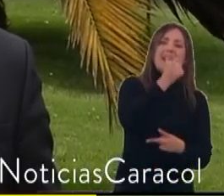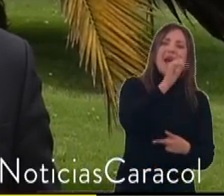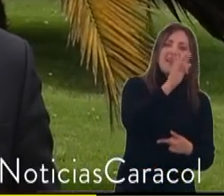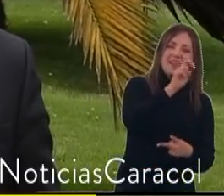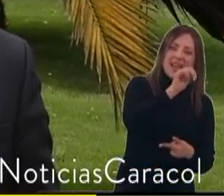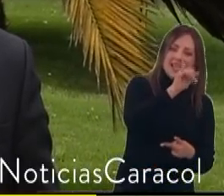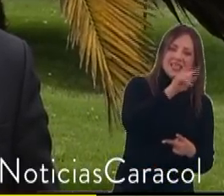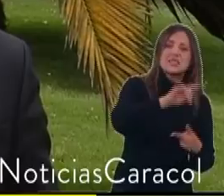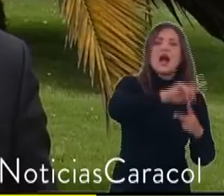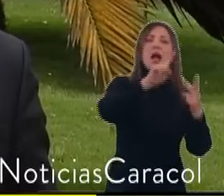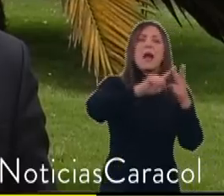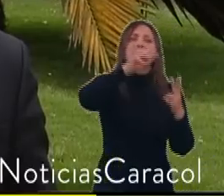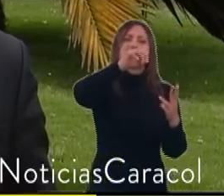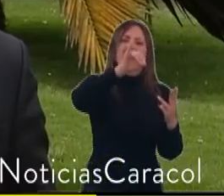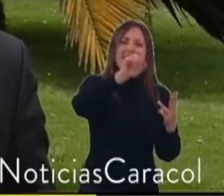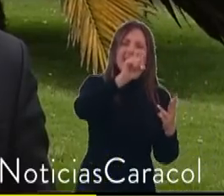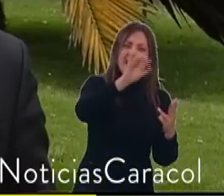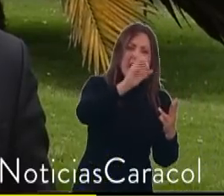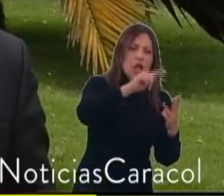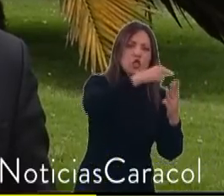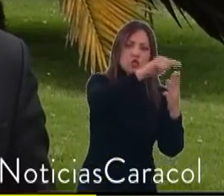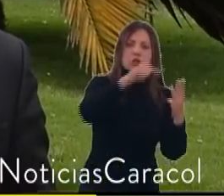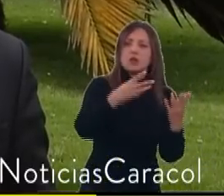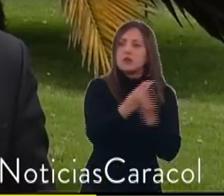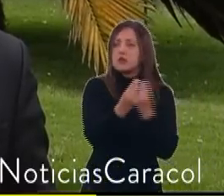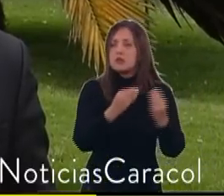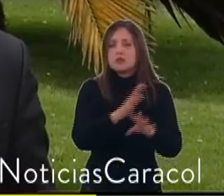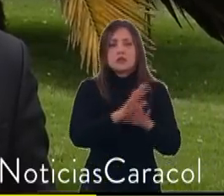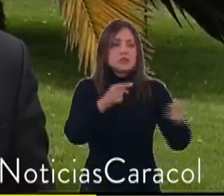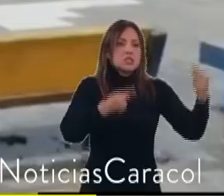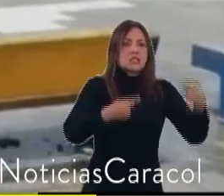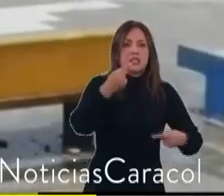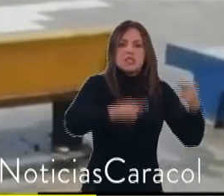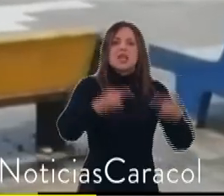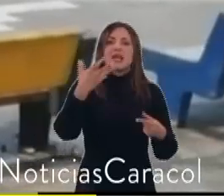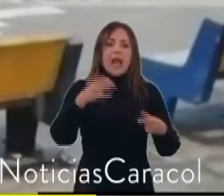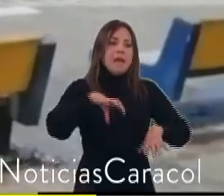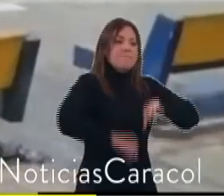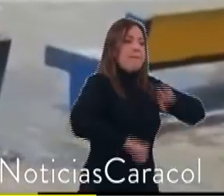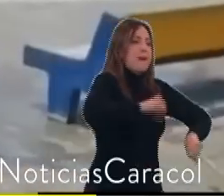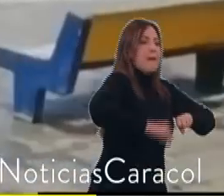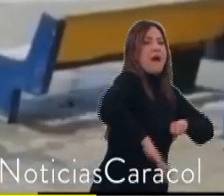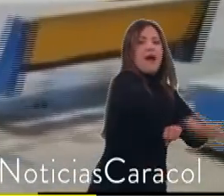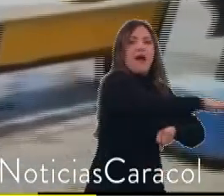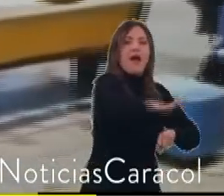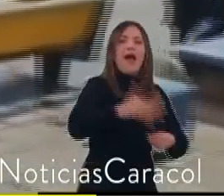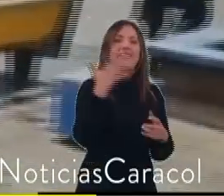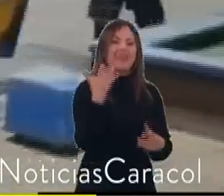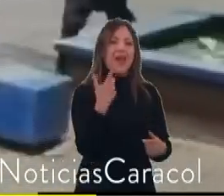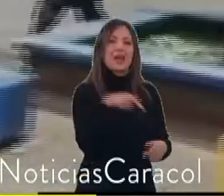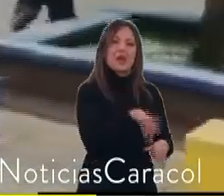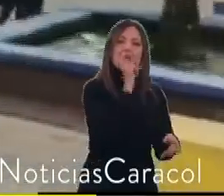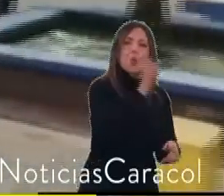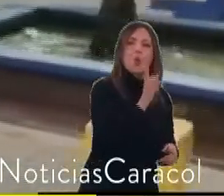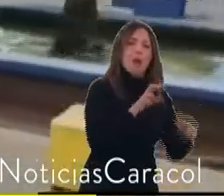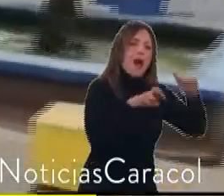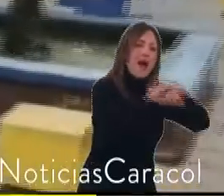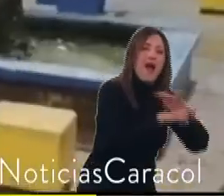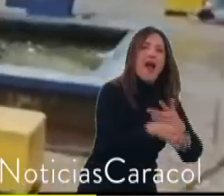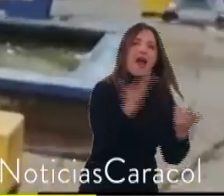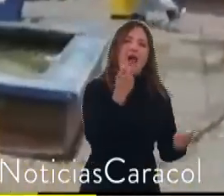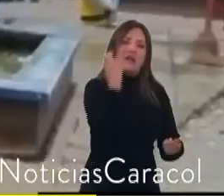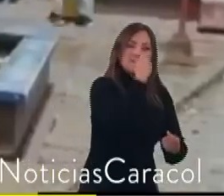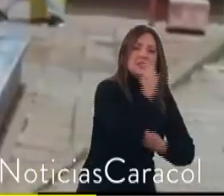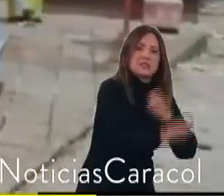los mexicanos y demás, es una disputa por el territorio, por las riquezas que tenemos, no solamente